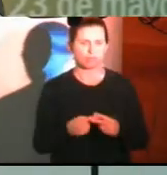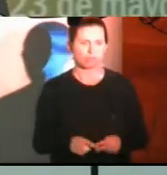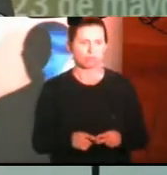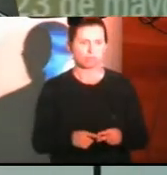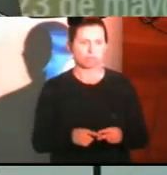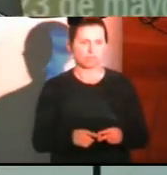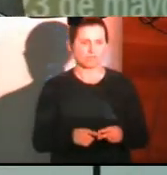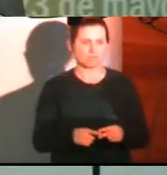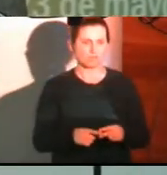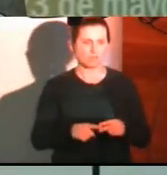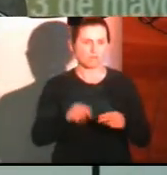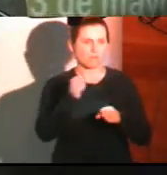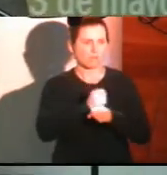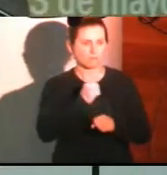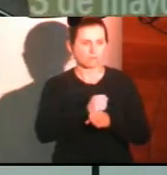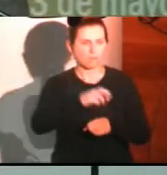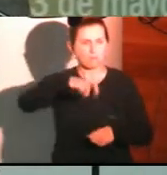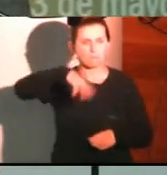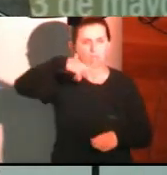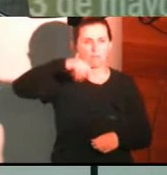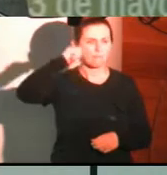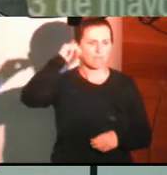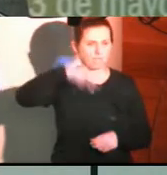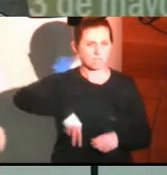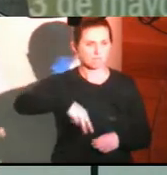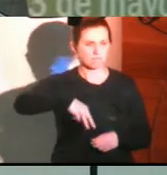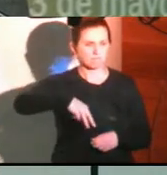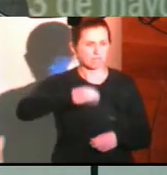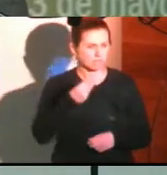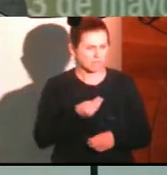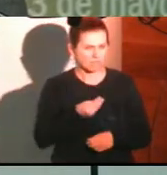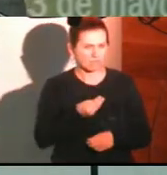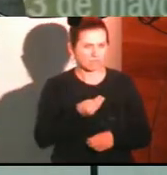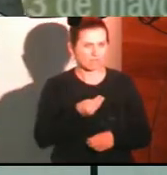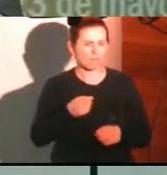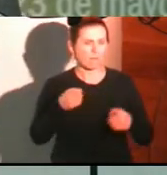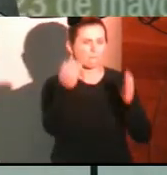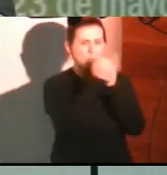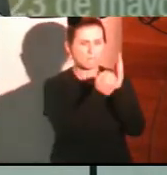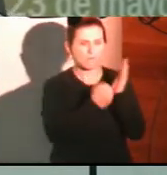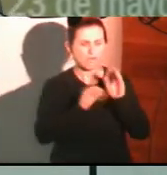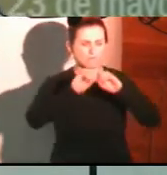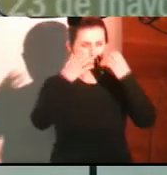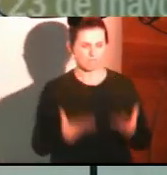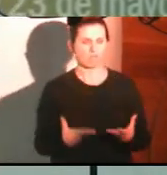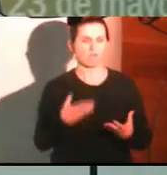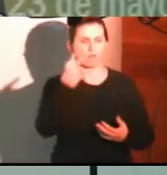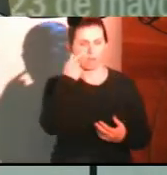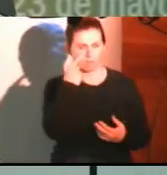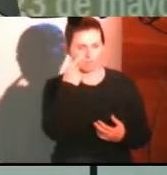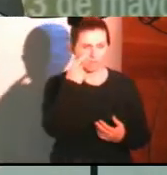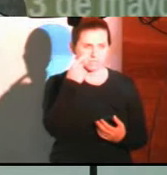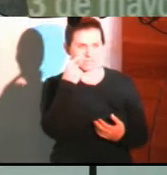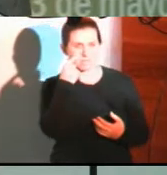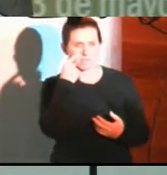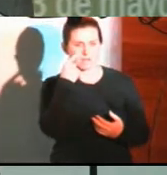hemos trabajado con el PMGM, que es el programa de mejoramiento municipal que nos va a permitir llegar a